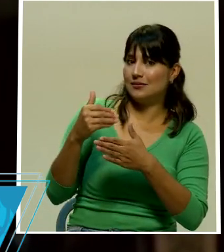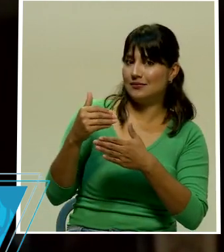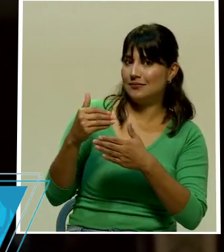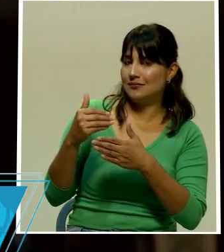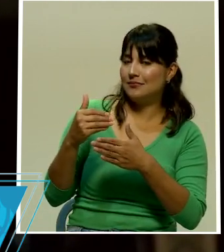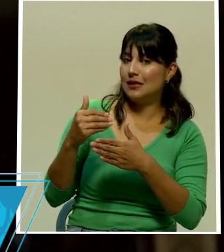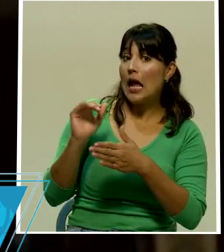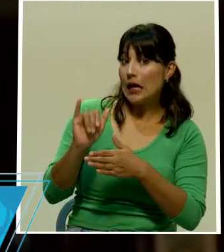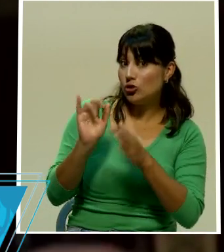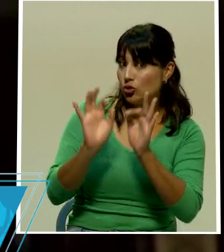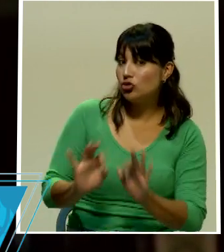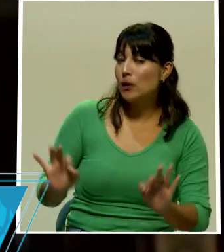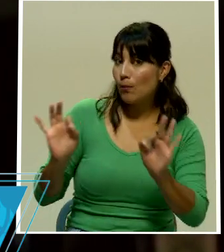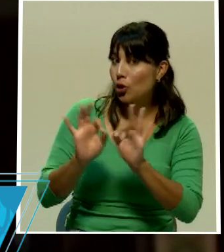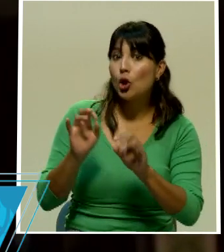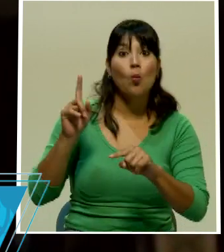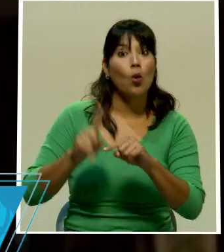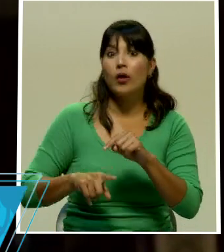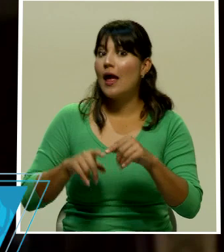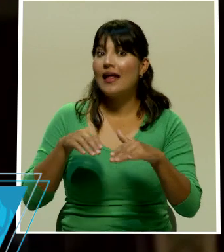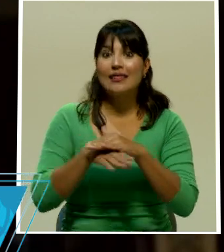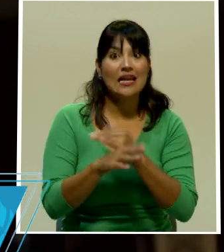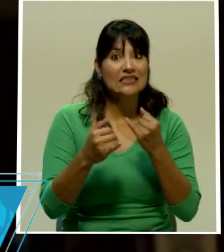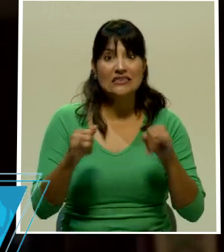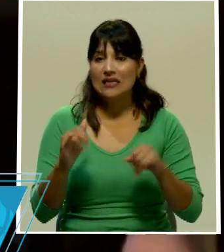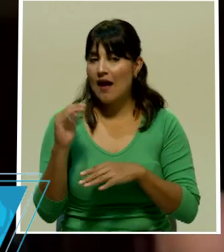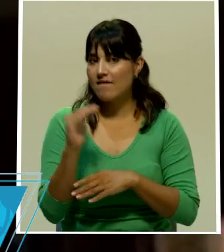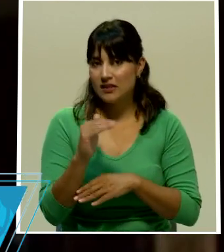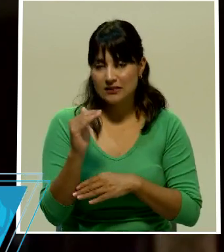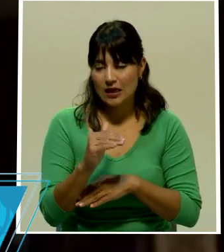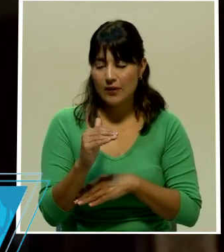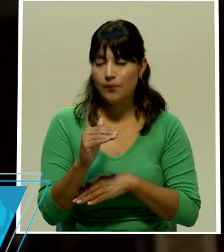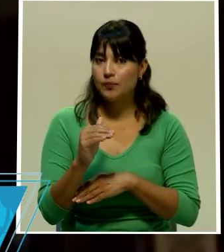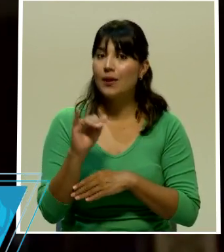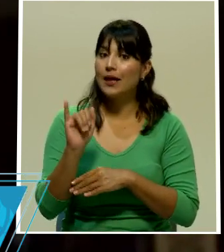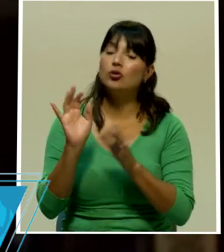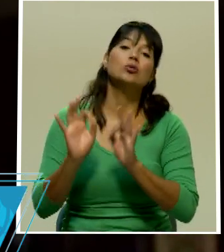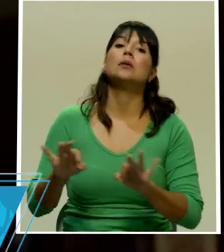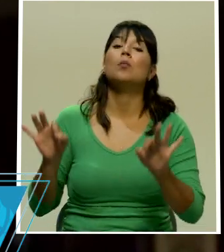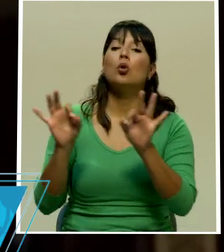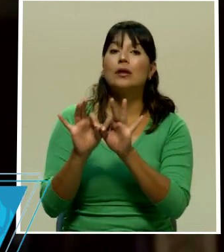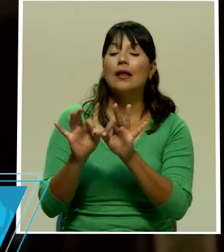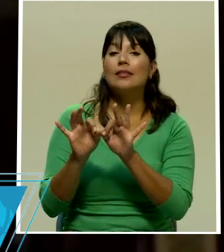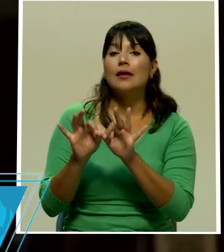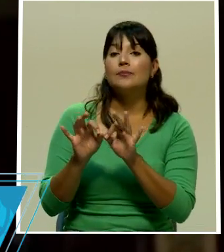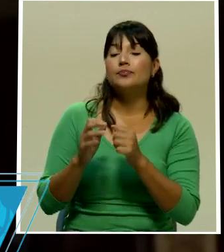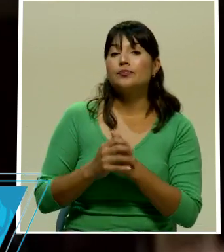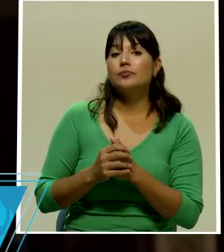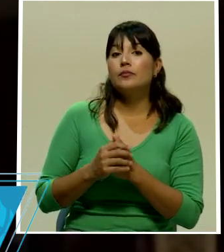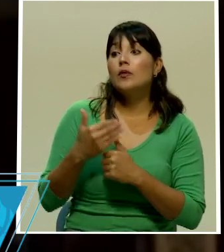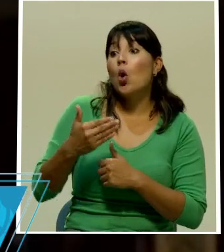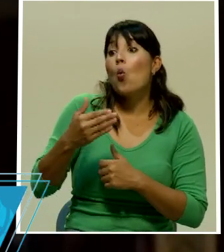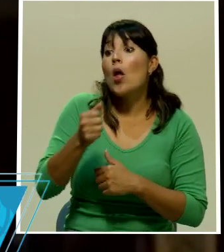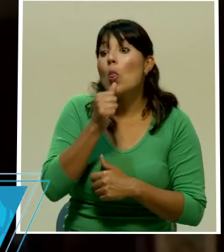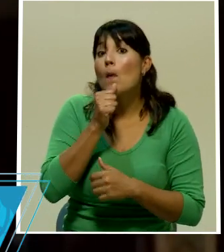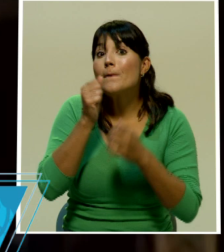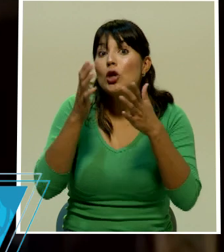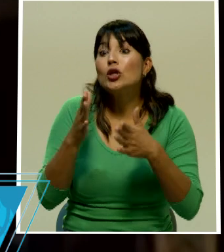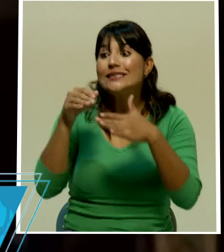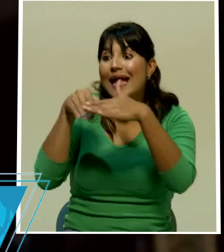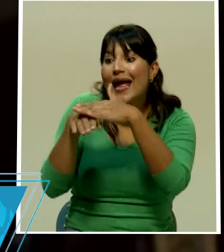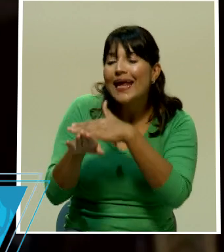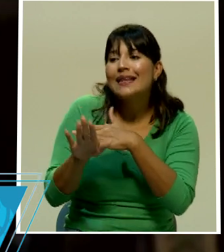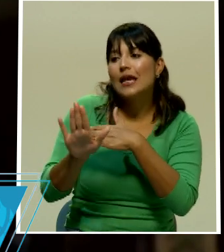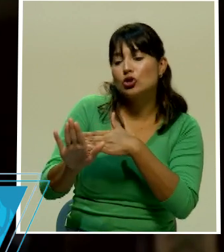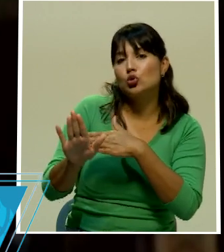eso es importante en el edificio central no por la disposición que tienen cuando los periodistas ingresan a la barra del